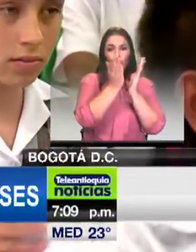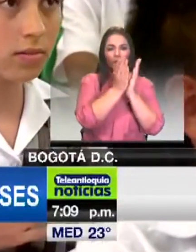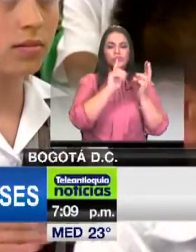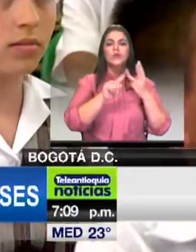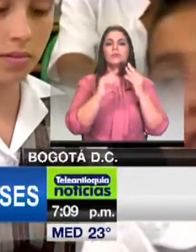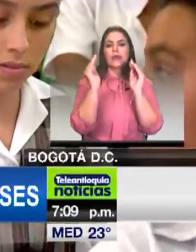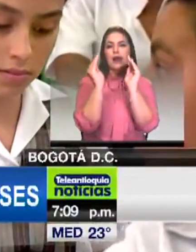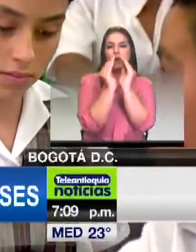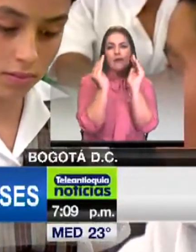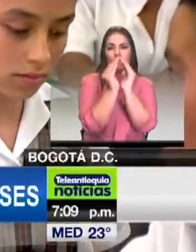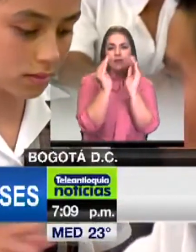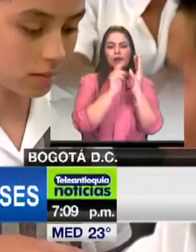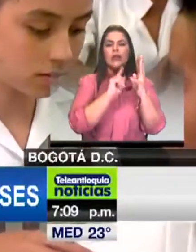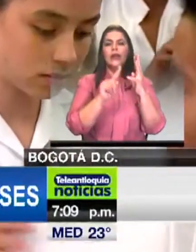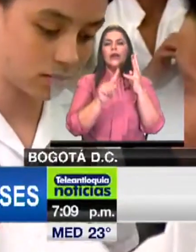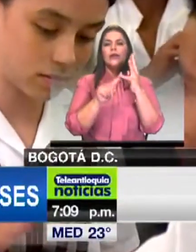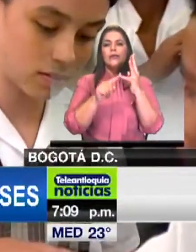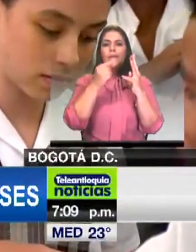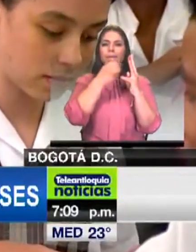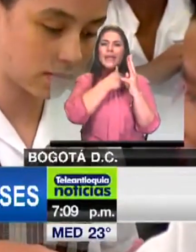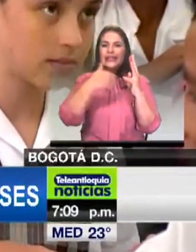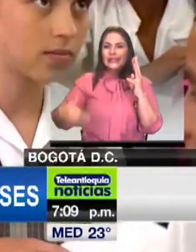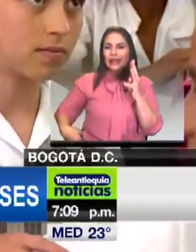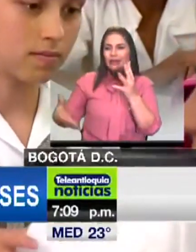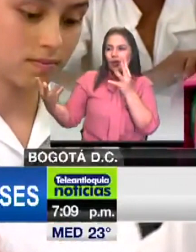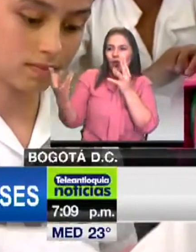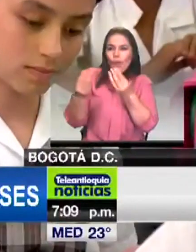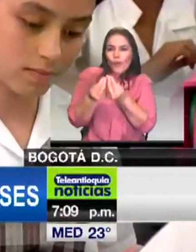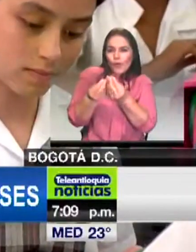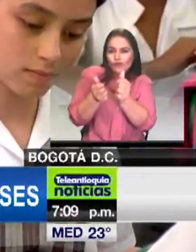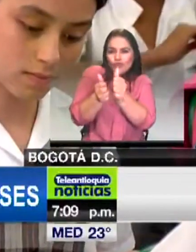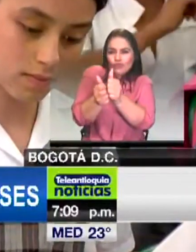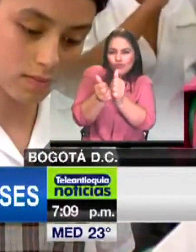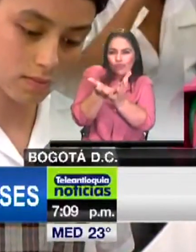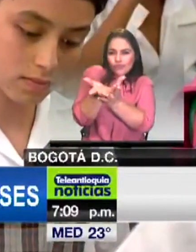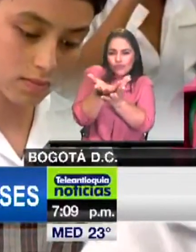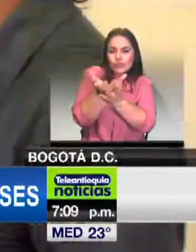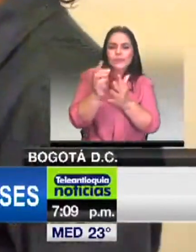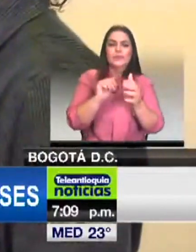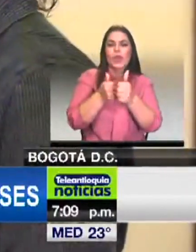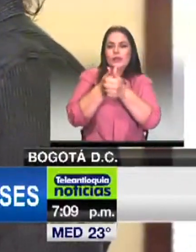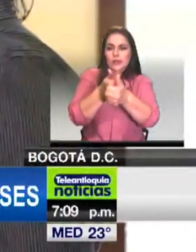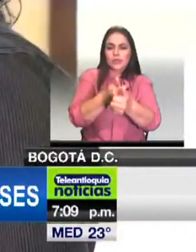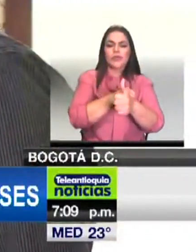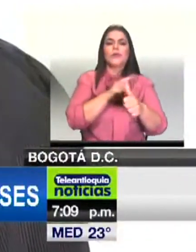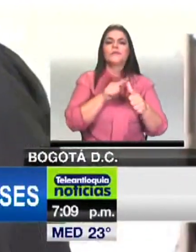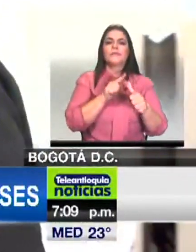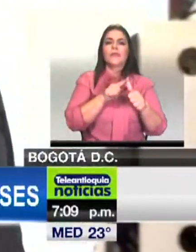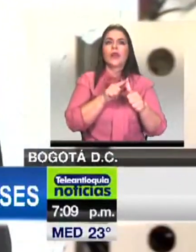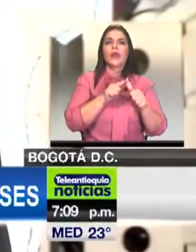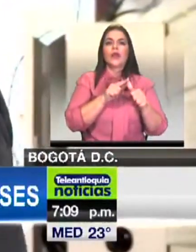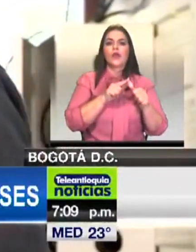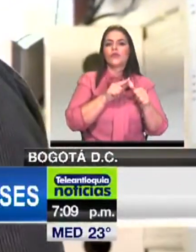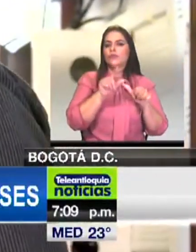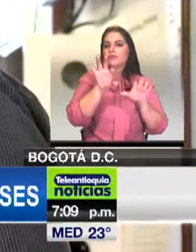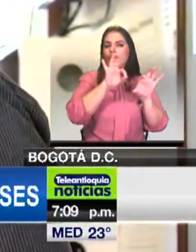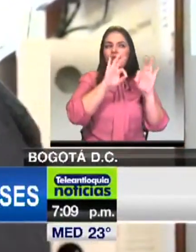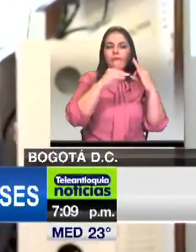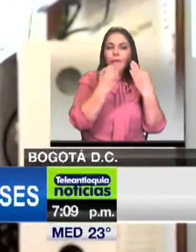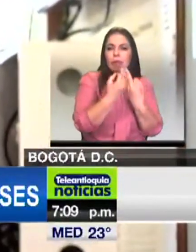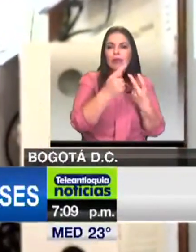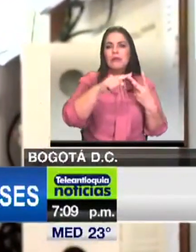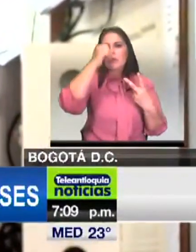de Bienestar Familiar, la Consejería Presidencial para la Niñez, la Comunidad Educativa, las autoridades de salud en las regiones y las familias.